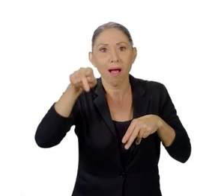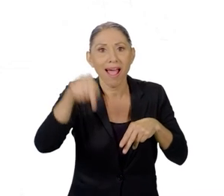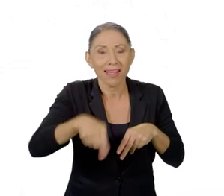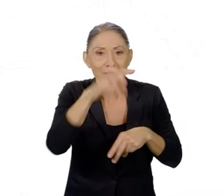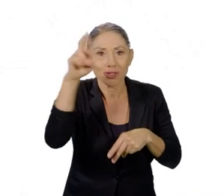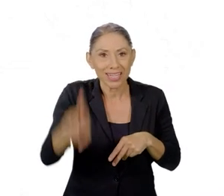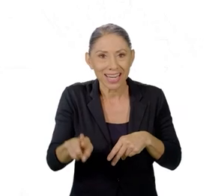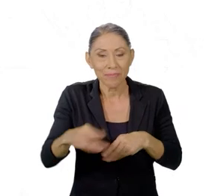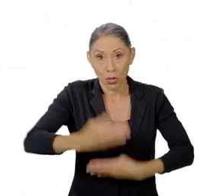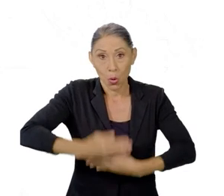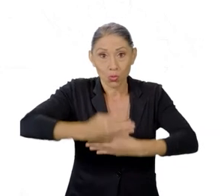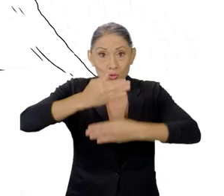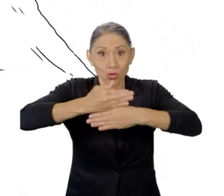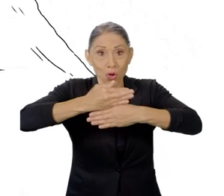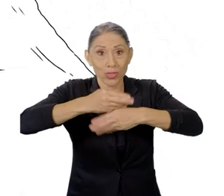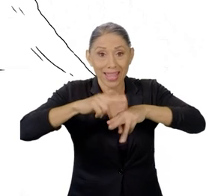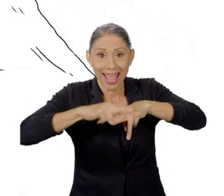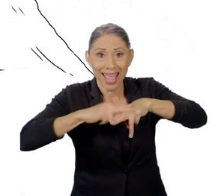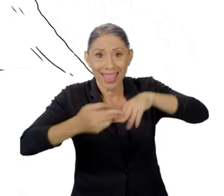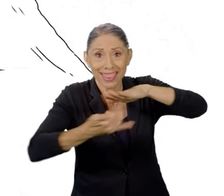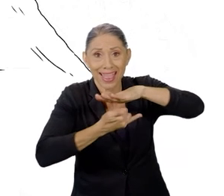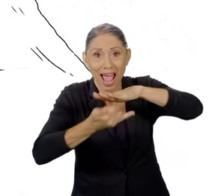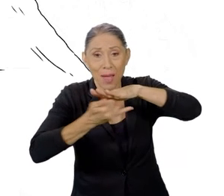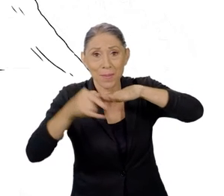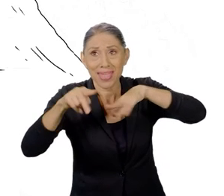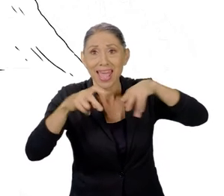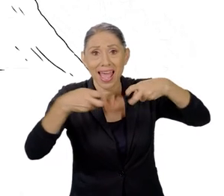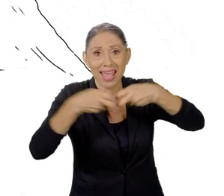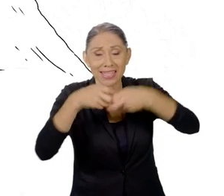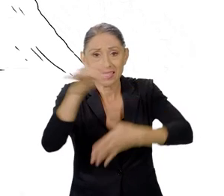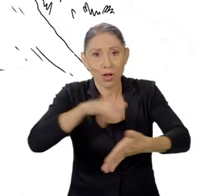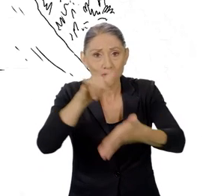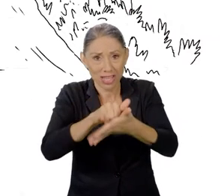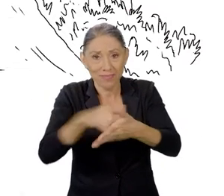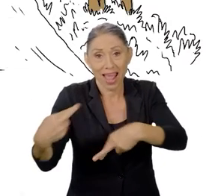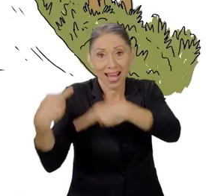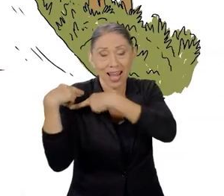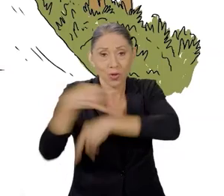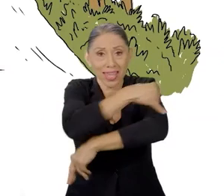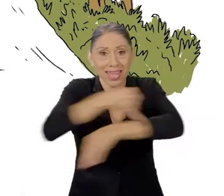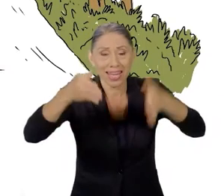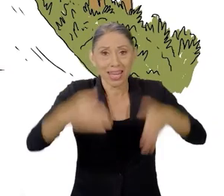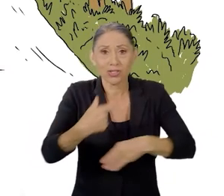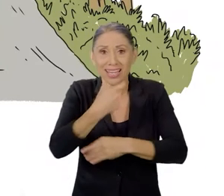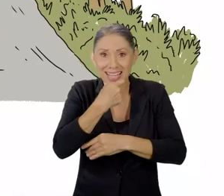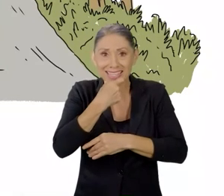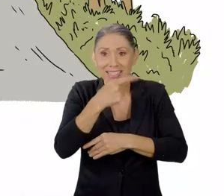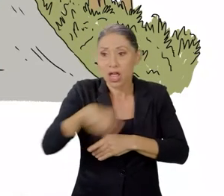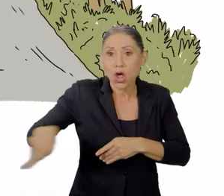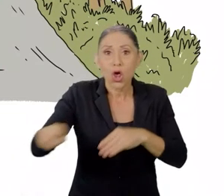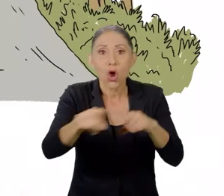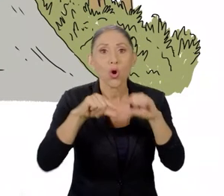La construcción del tranvía en San José, a cargo de ingenieros ingleses, sirvió para que los clubes deportivos de obreros